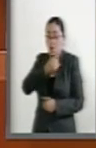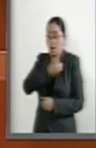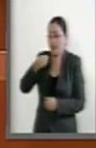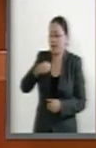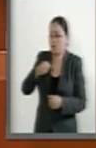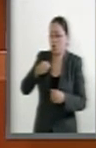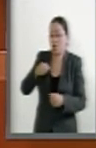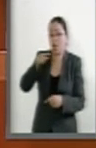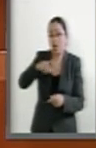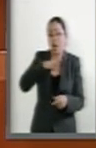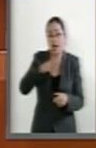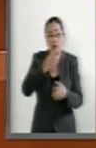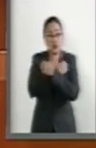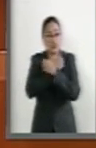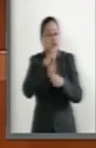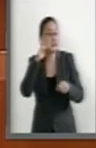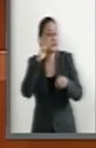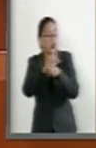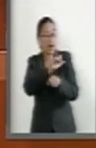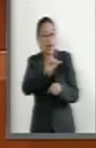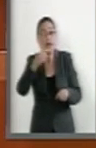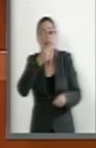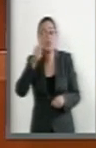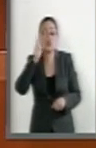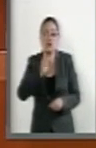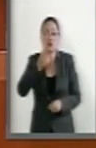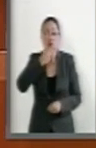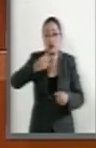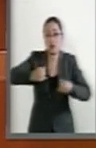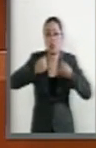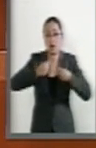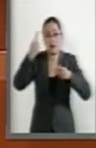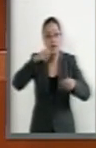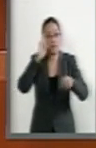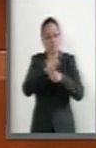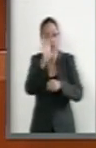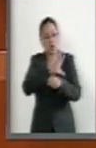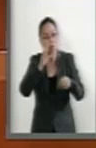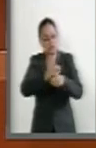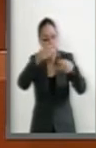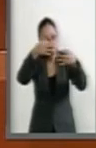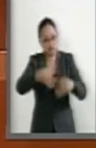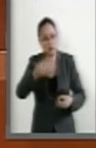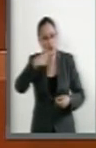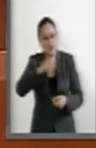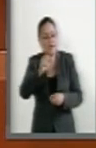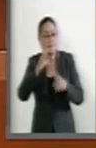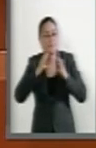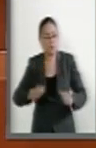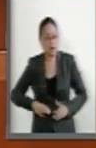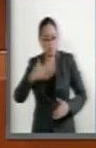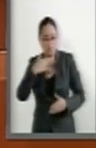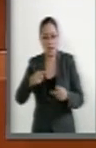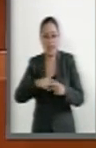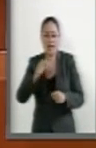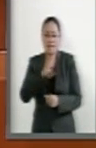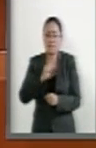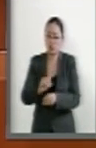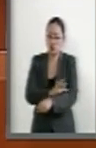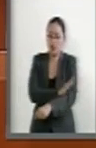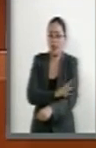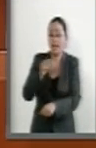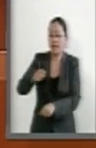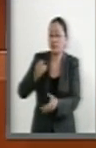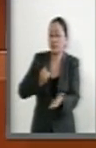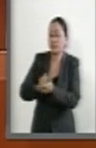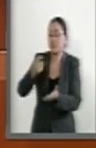y educación sexual a niños y jóvenes en bien de su integridad física y emocional, lo determinó la Segunda